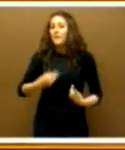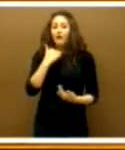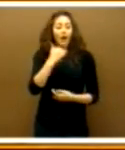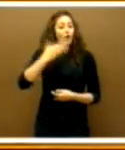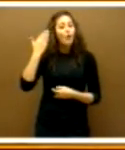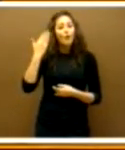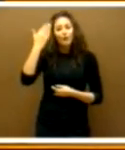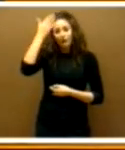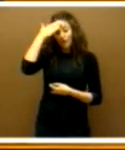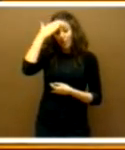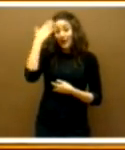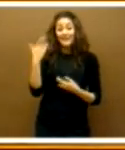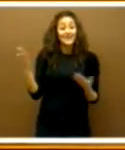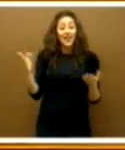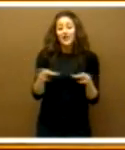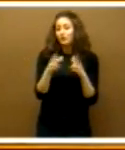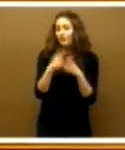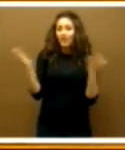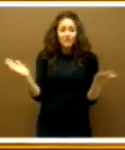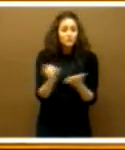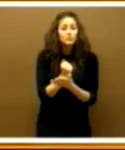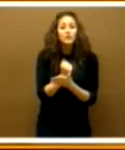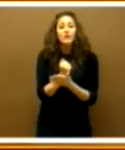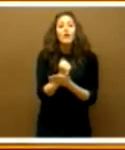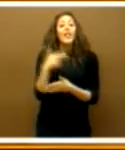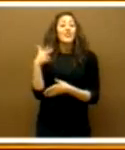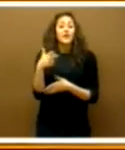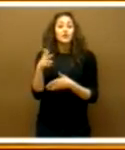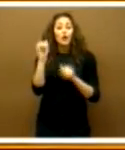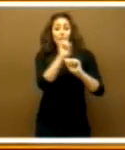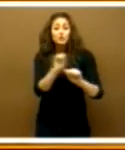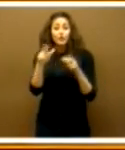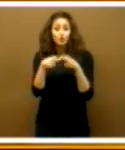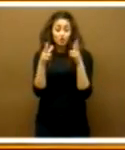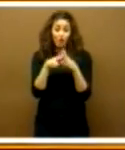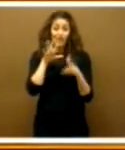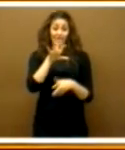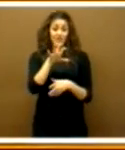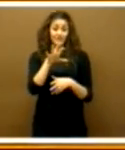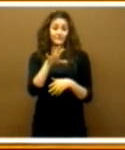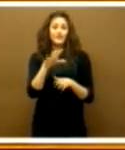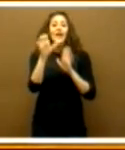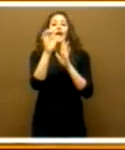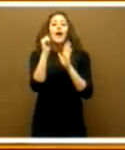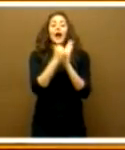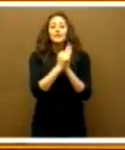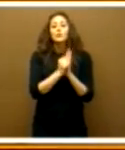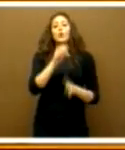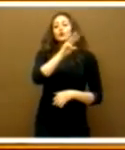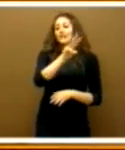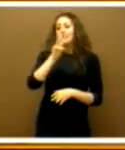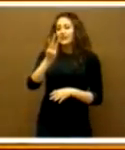de toda sociedad y que tiene derecho a la protección social del Estado. Y así el artículo 39.1 de nuestra